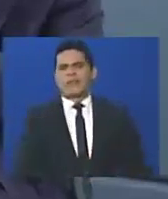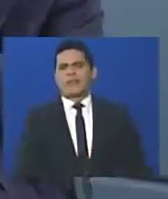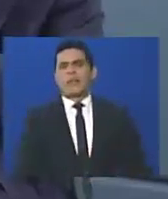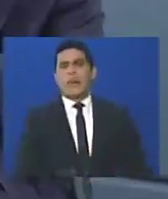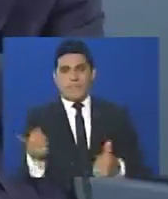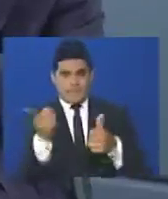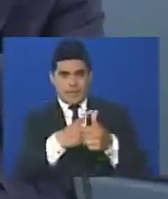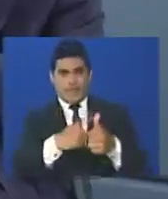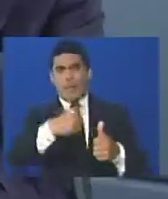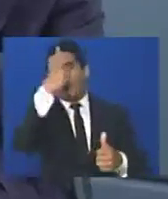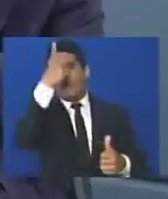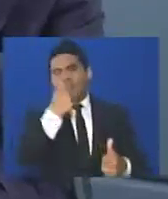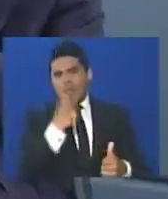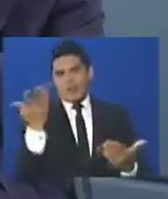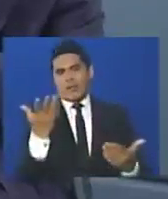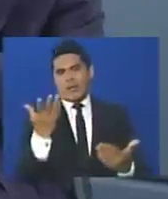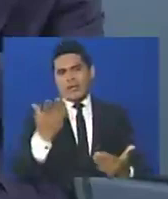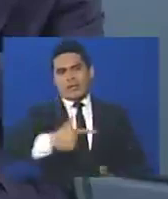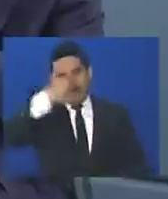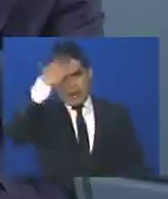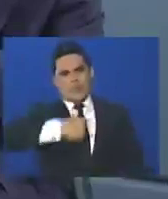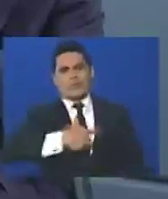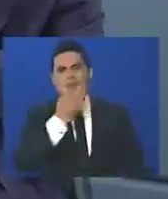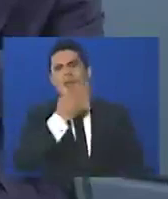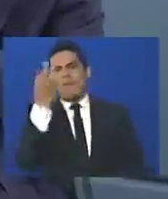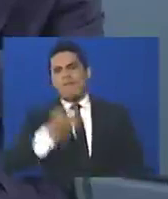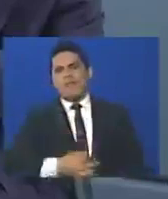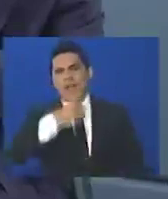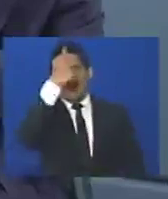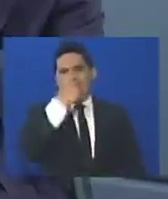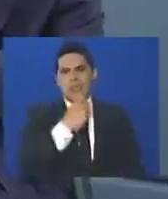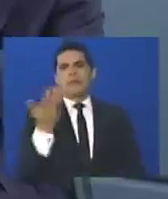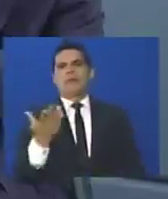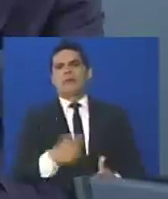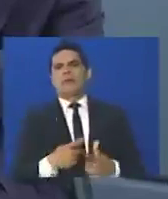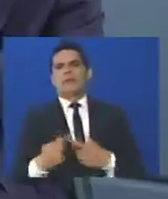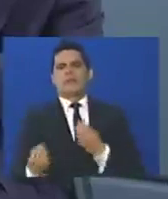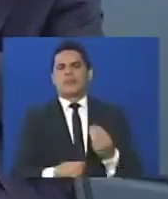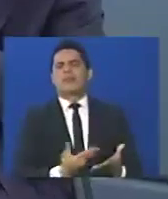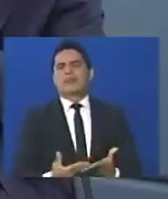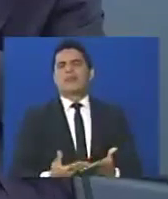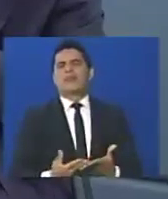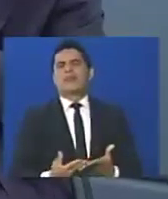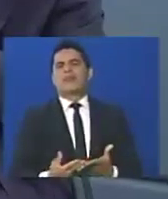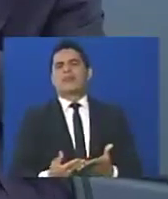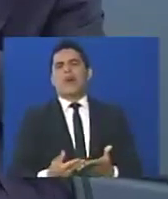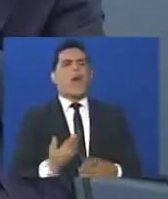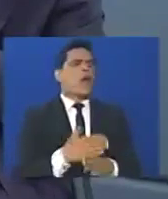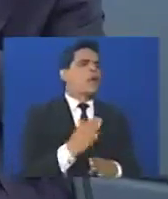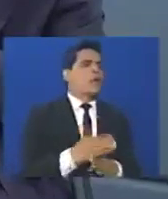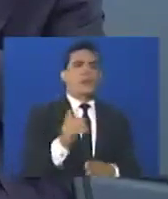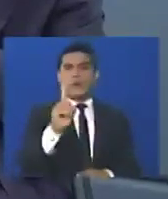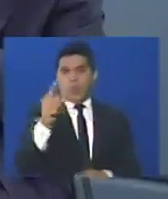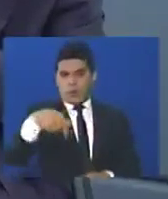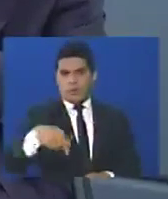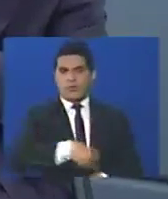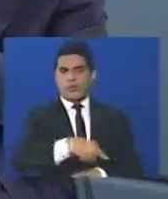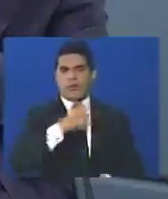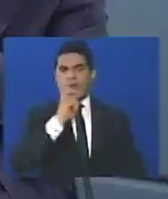seriedad. Es decir, lo que estamos viviendo no es una cosa ligera que se pueda resolver